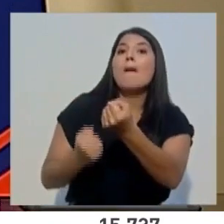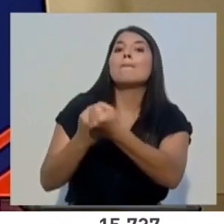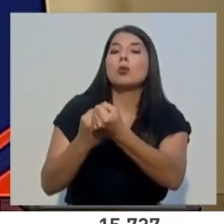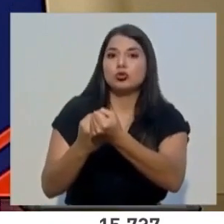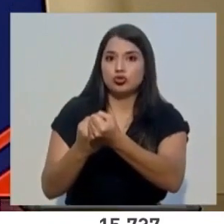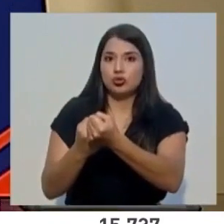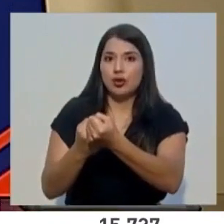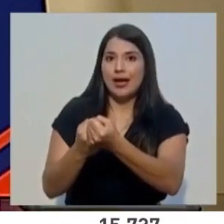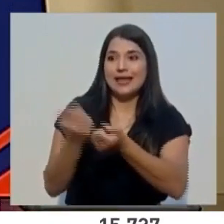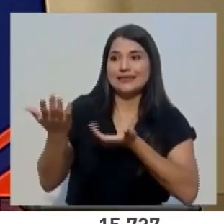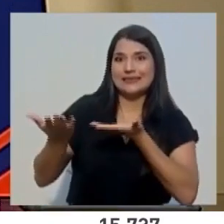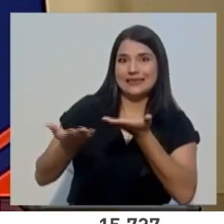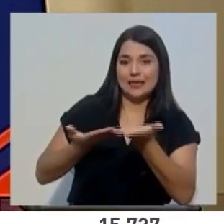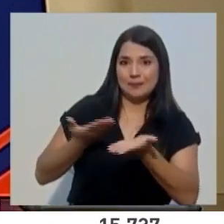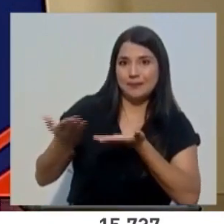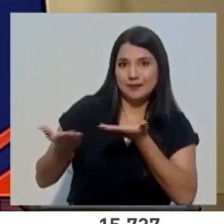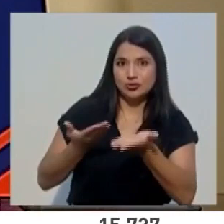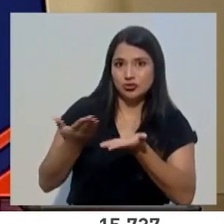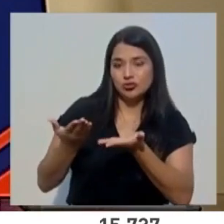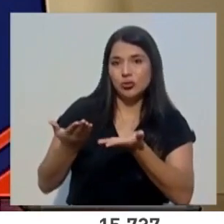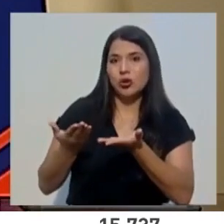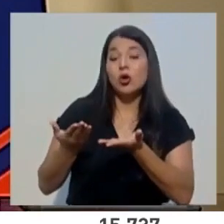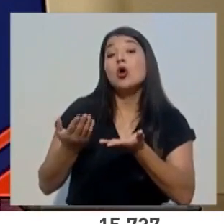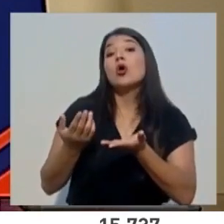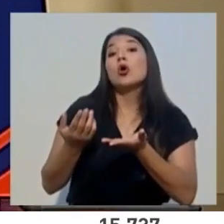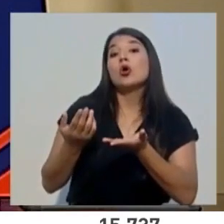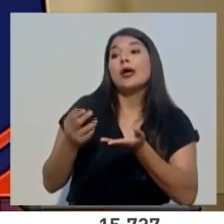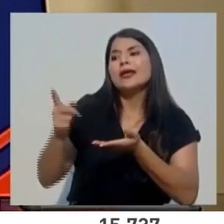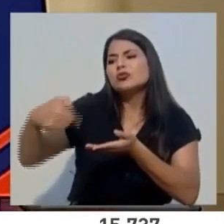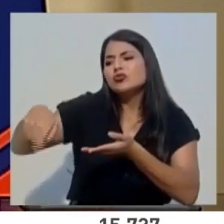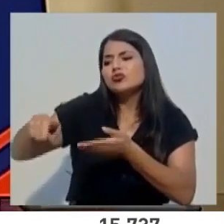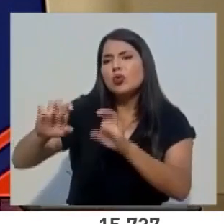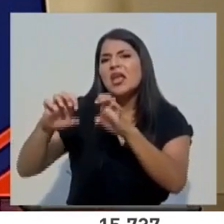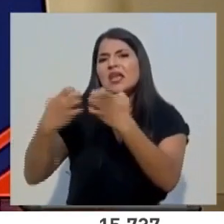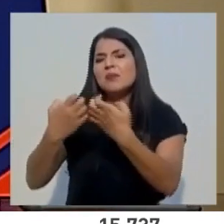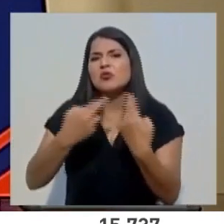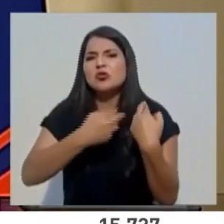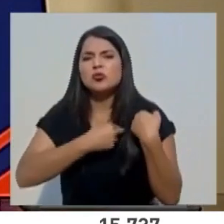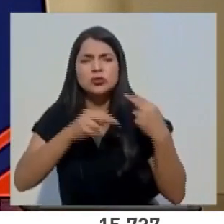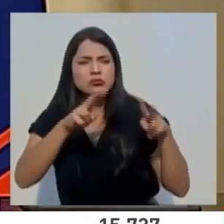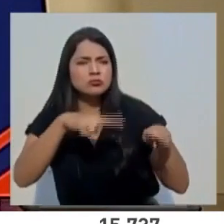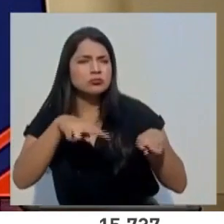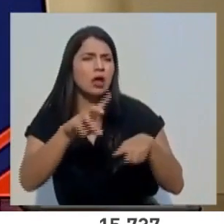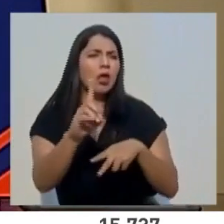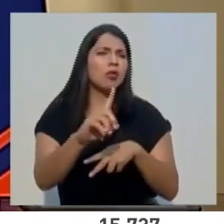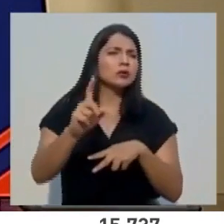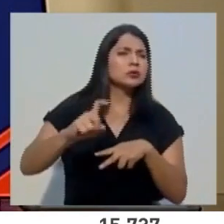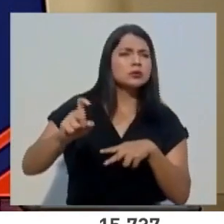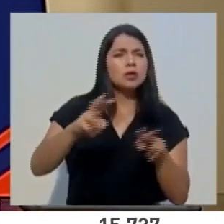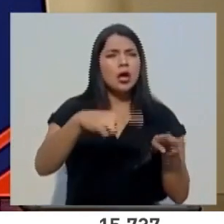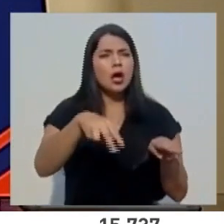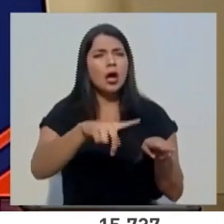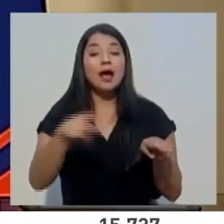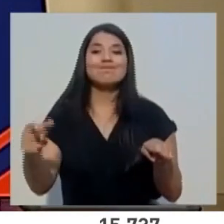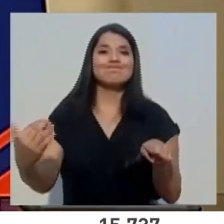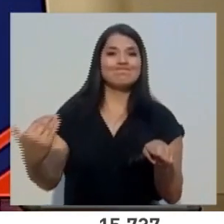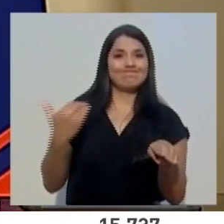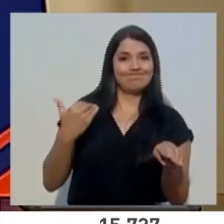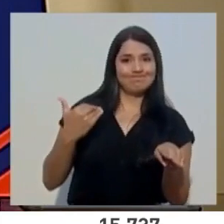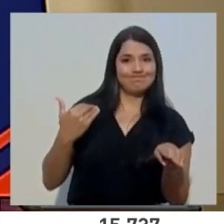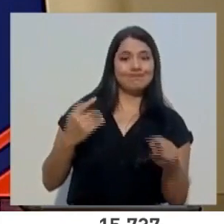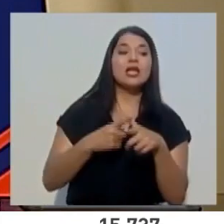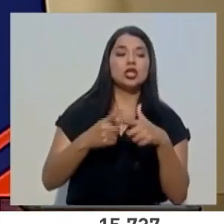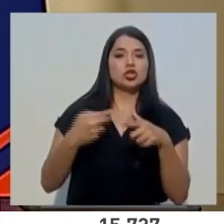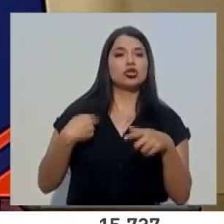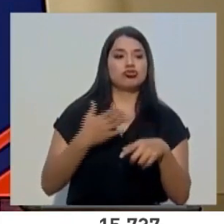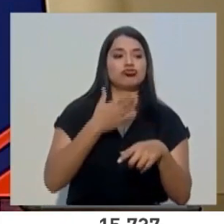una necesidad en el Hospital de los Chiles y se desplegaron ahí. Algunas de estas unidades han tenido que ser reforzadas